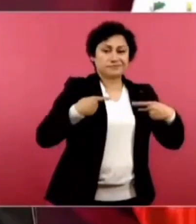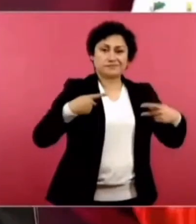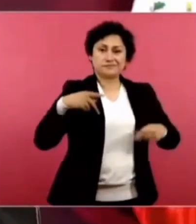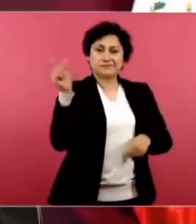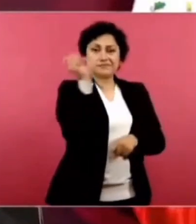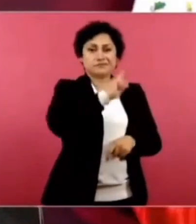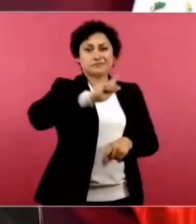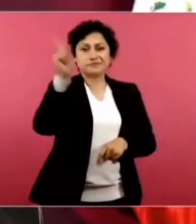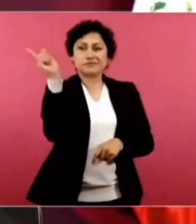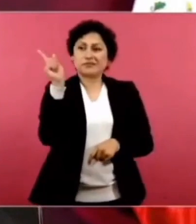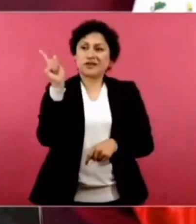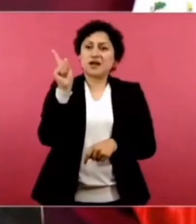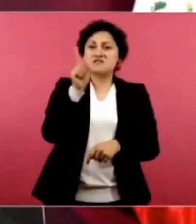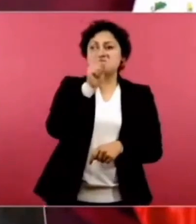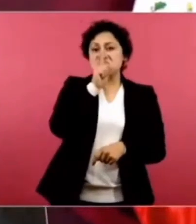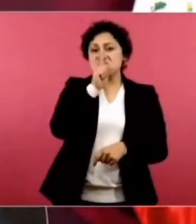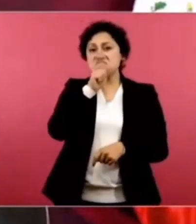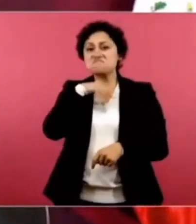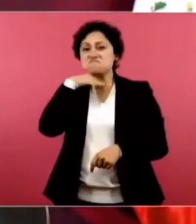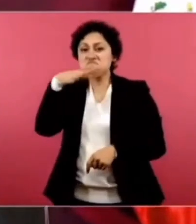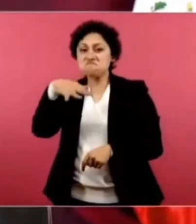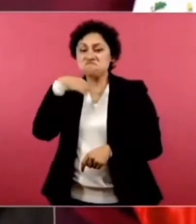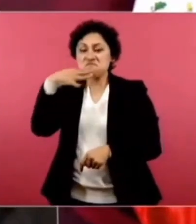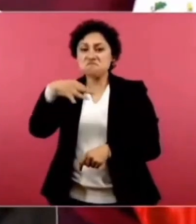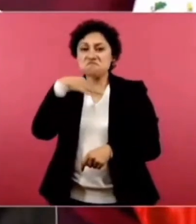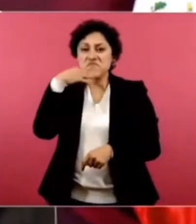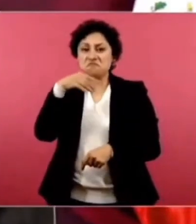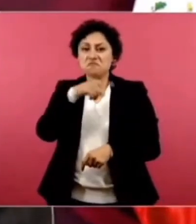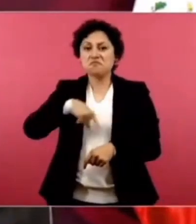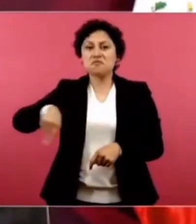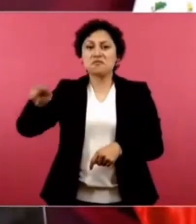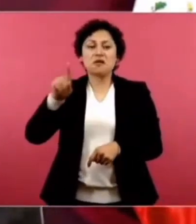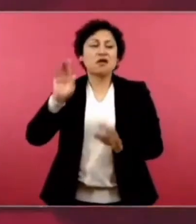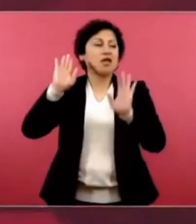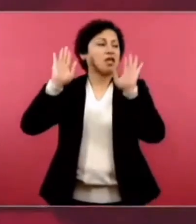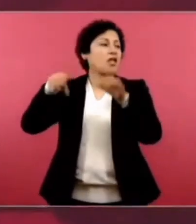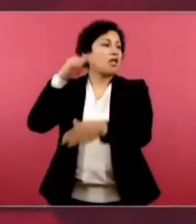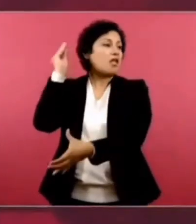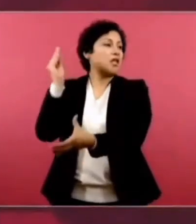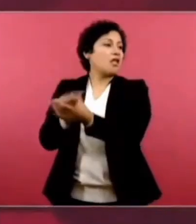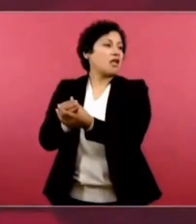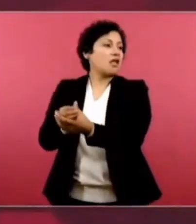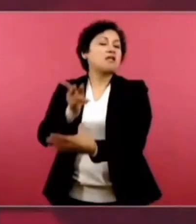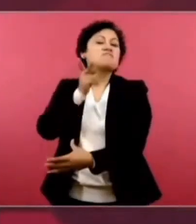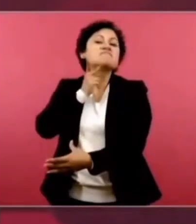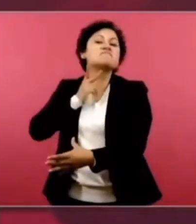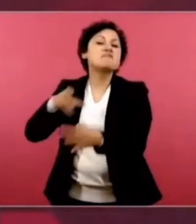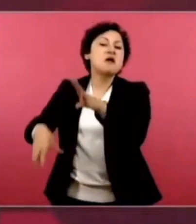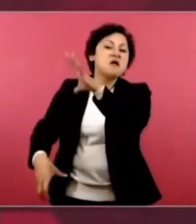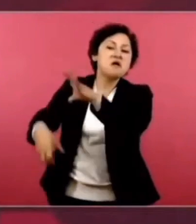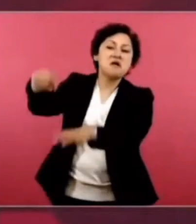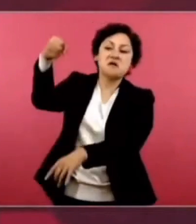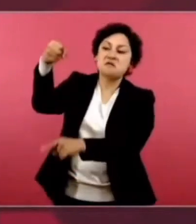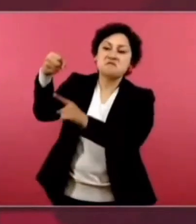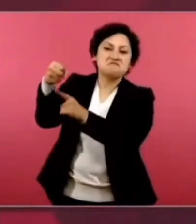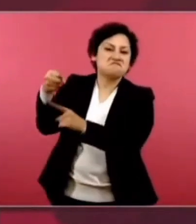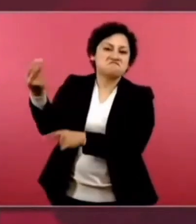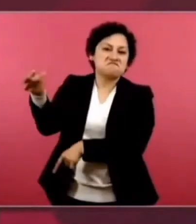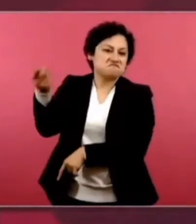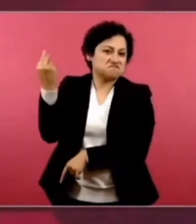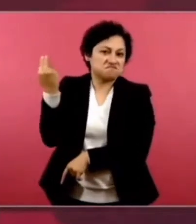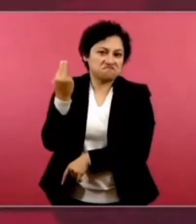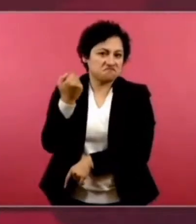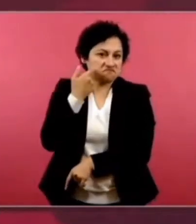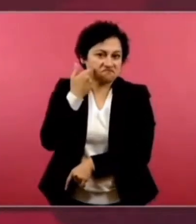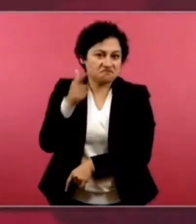les importaba ni siquiera extraer el petróleo, sino lo que les importaba